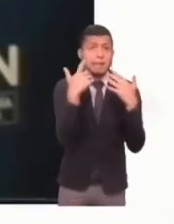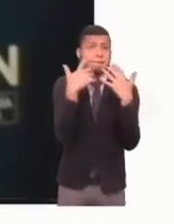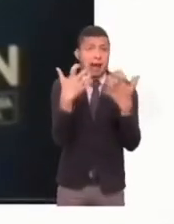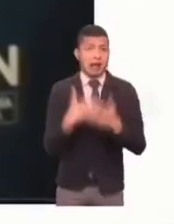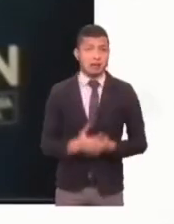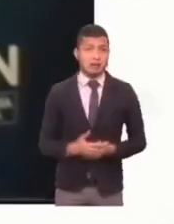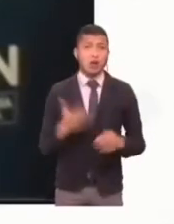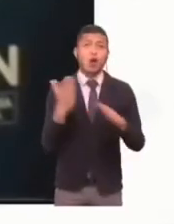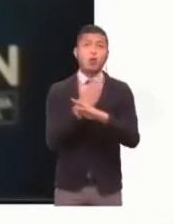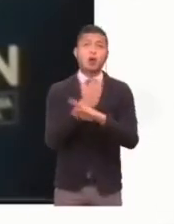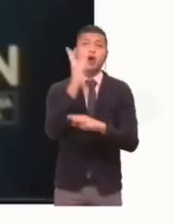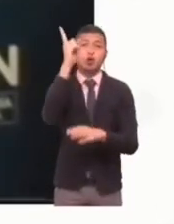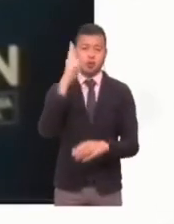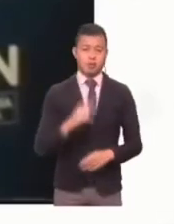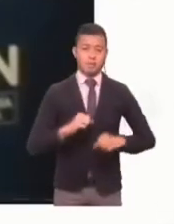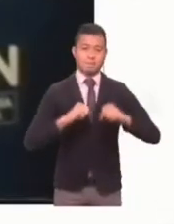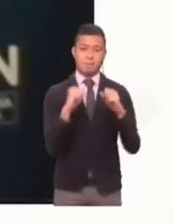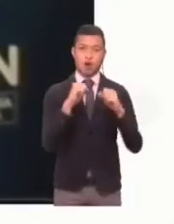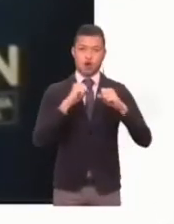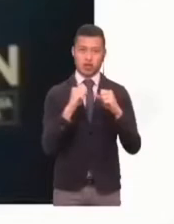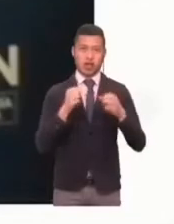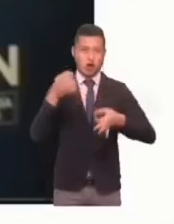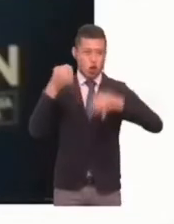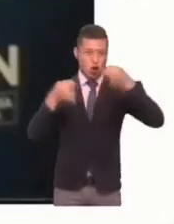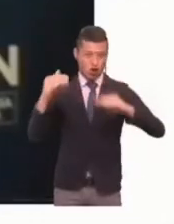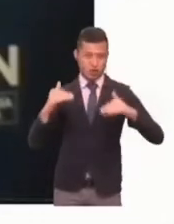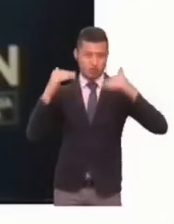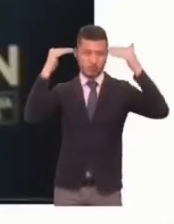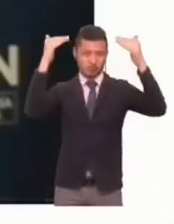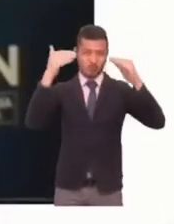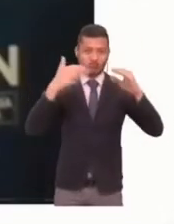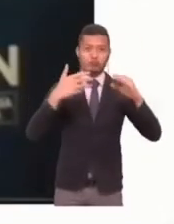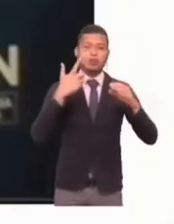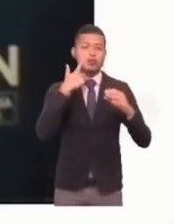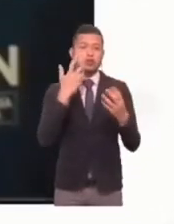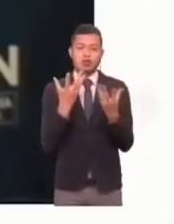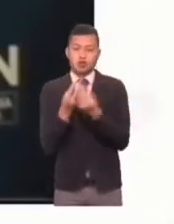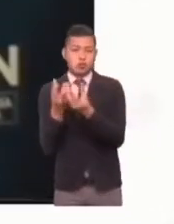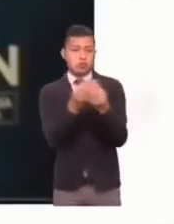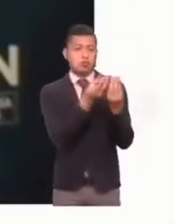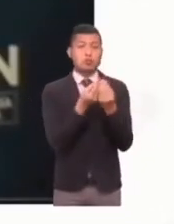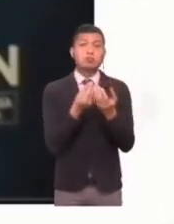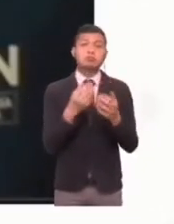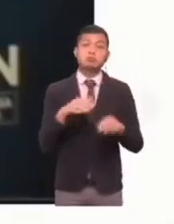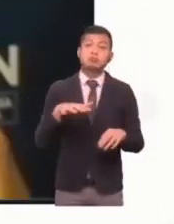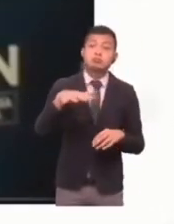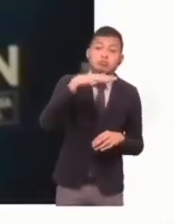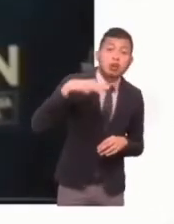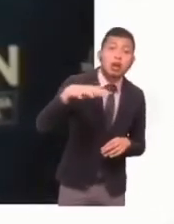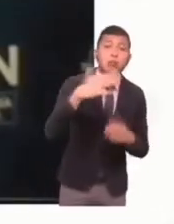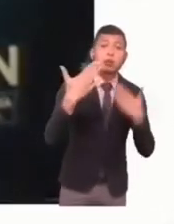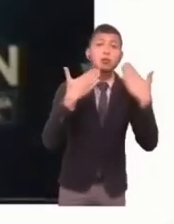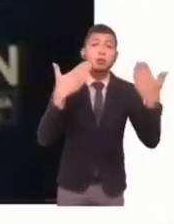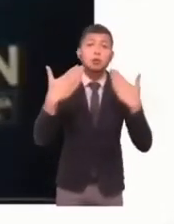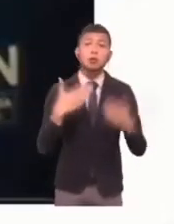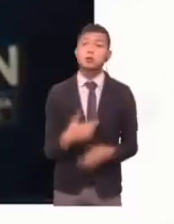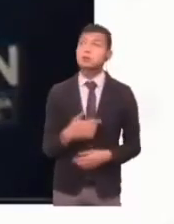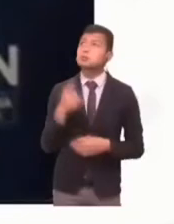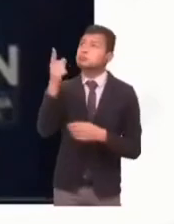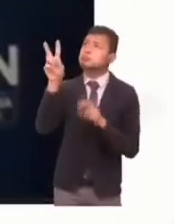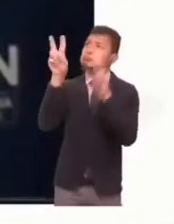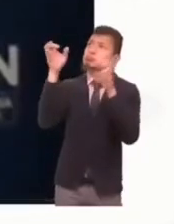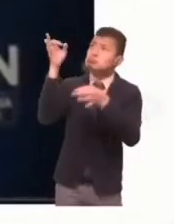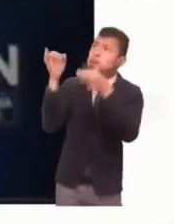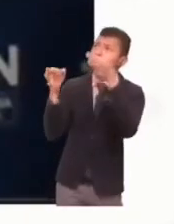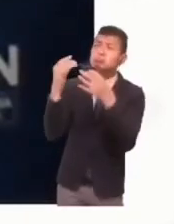reformas en Bogotá, de las altas cortes, de fueros, de cuestiones que no le interesan al ciudadano, descuidando, por supuesto,